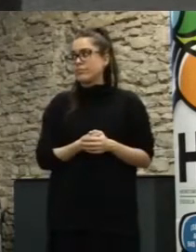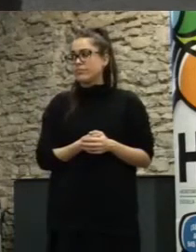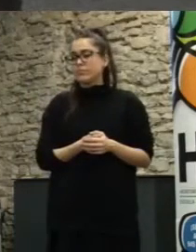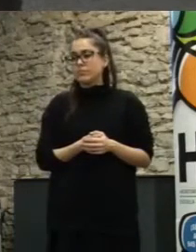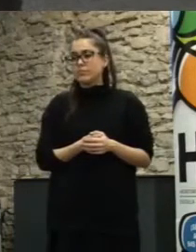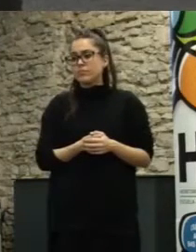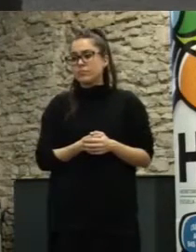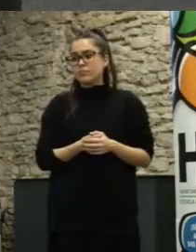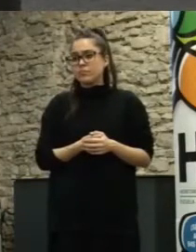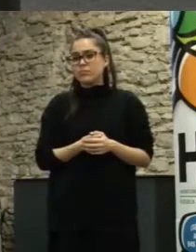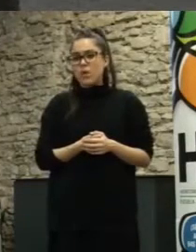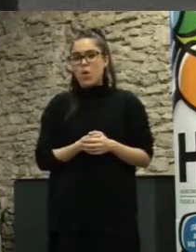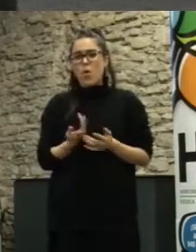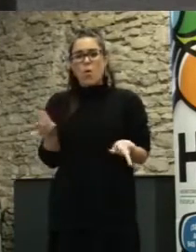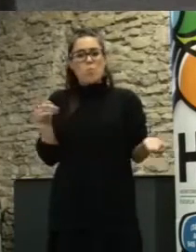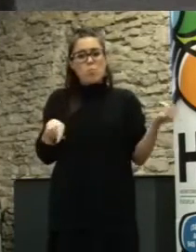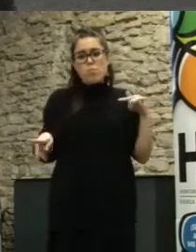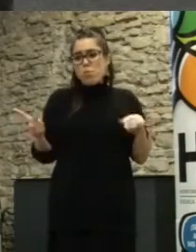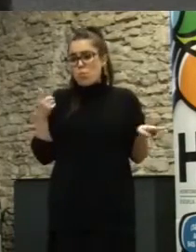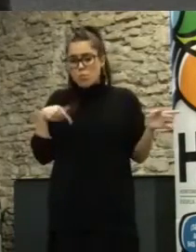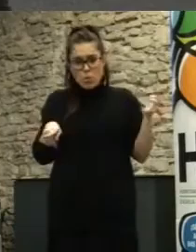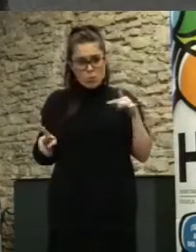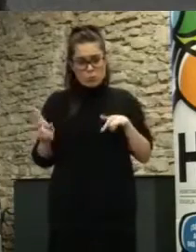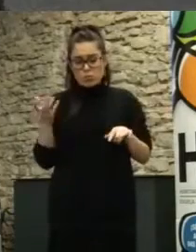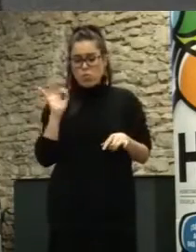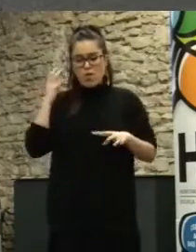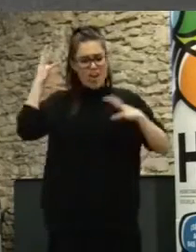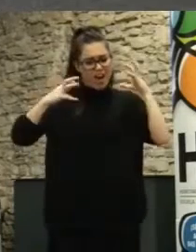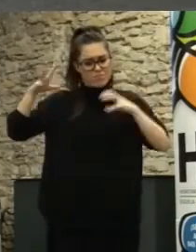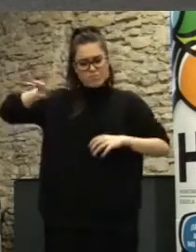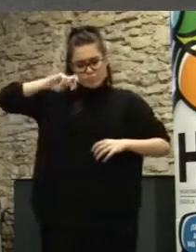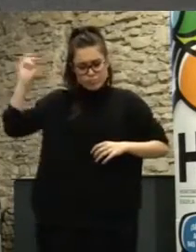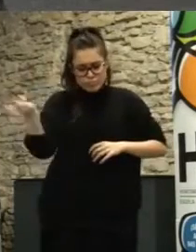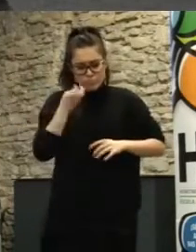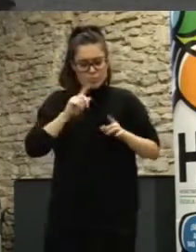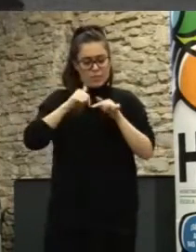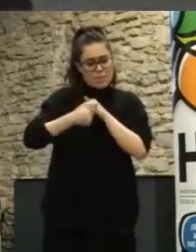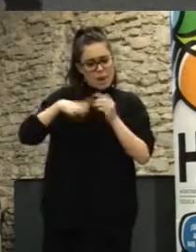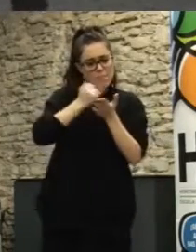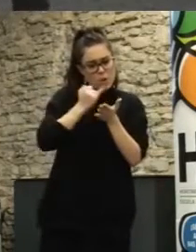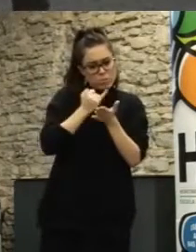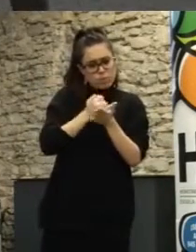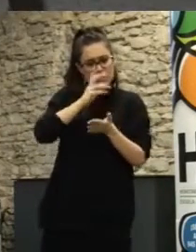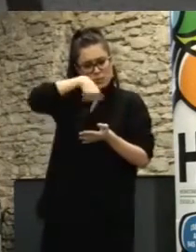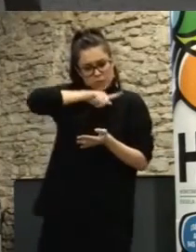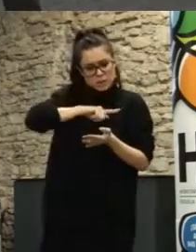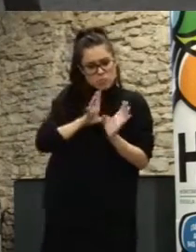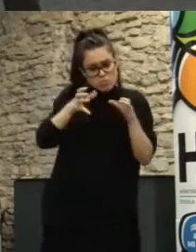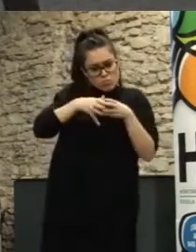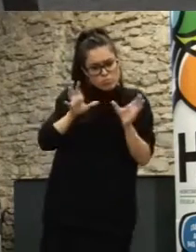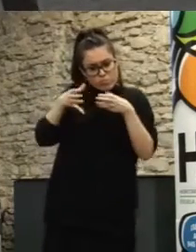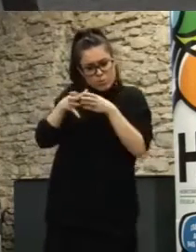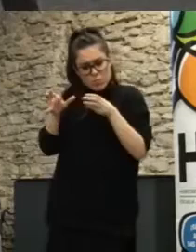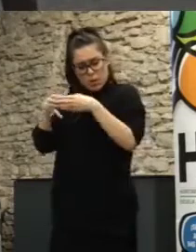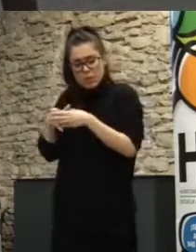incluso grupos focus group de pequeños colectivos de personas para ir probando de manera cualitativa cómo van